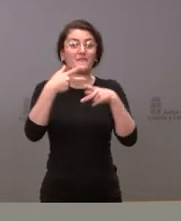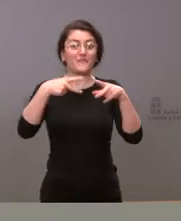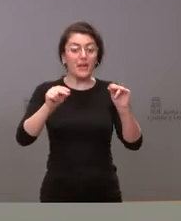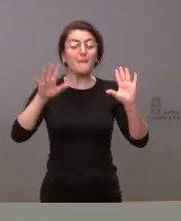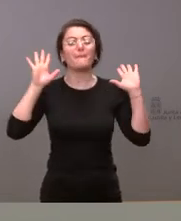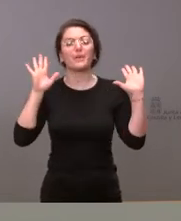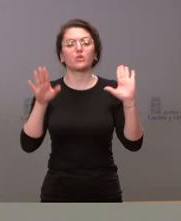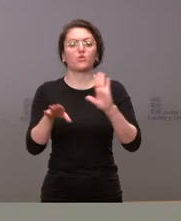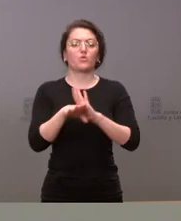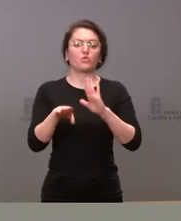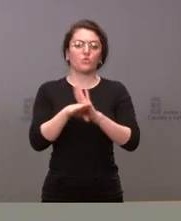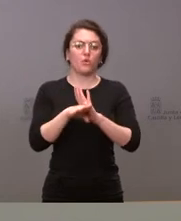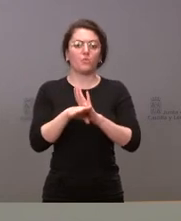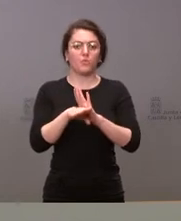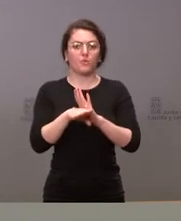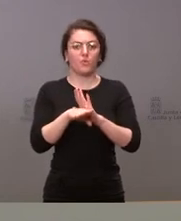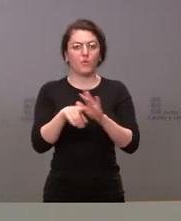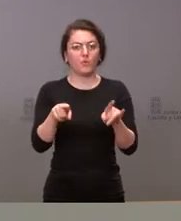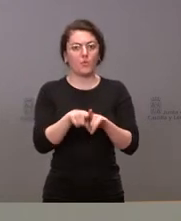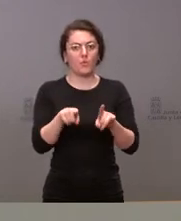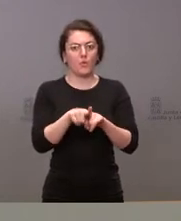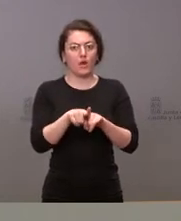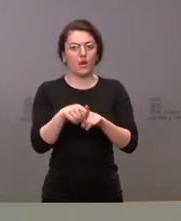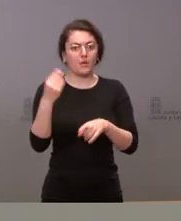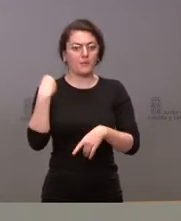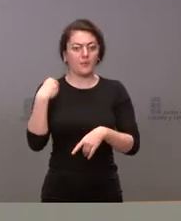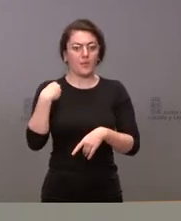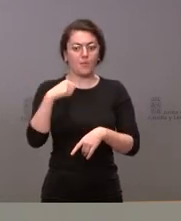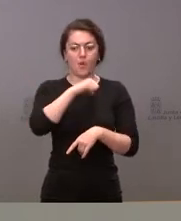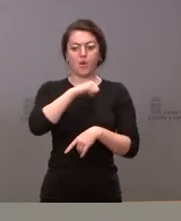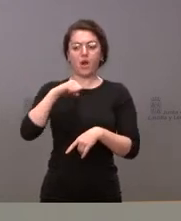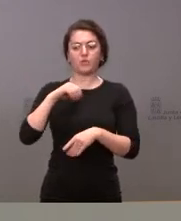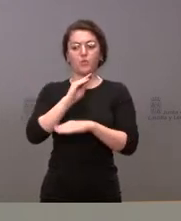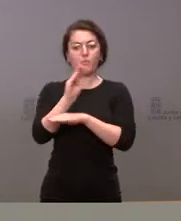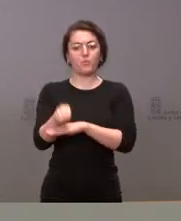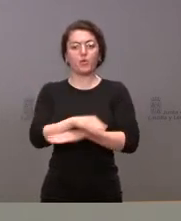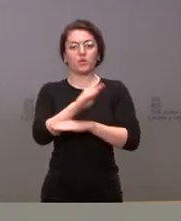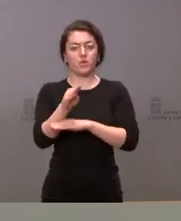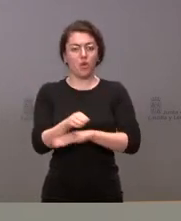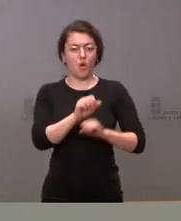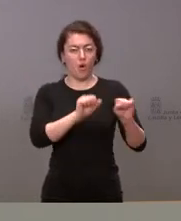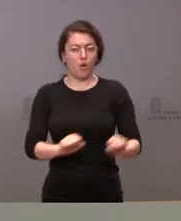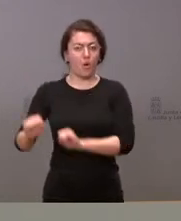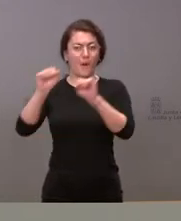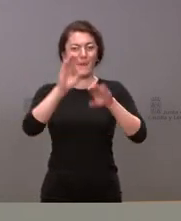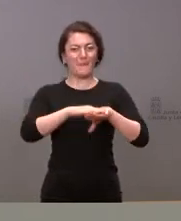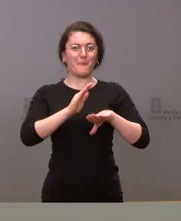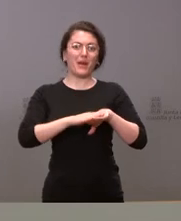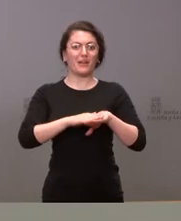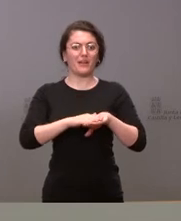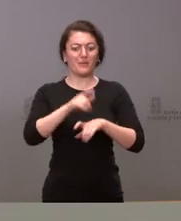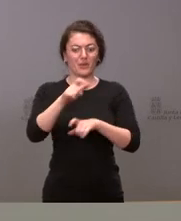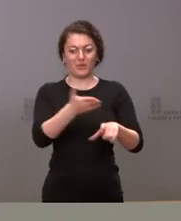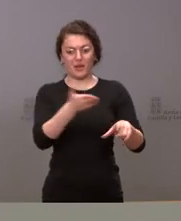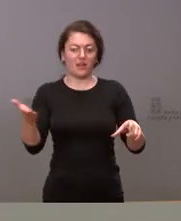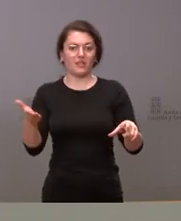aconsejando que se mantenga los niveles también de autoprotección por parte del conjunto de los ciudadanos en relación con el riesgo